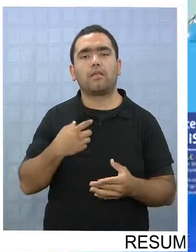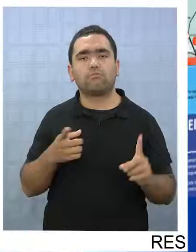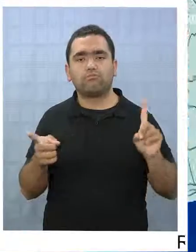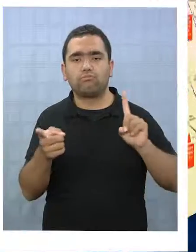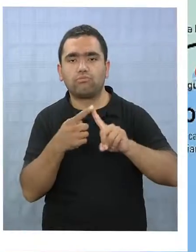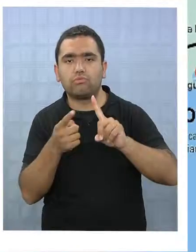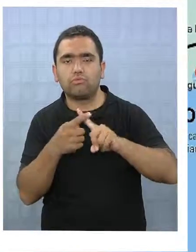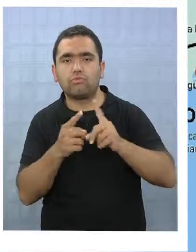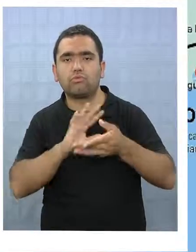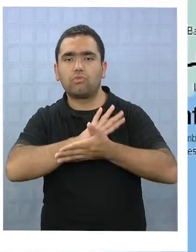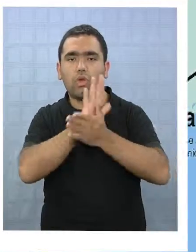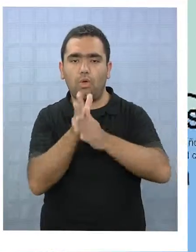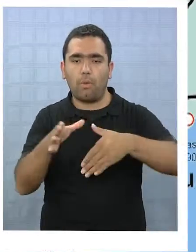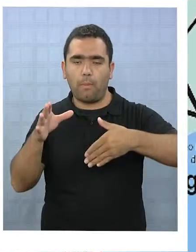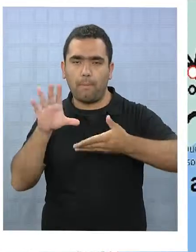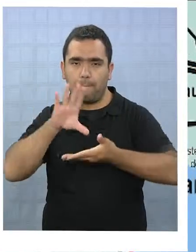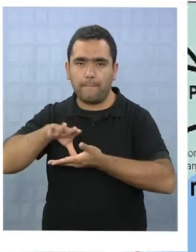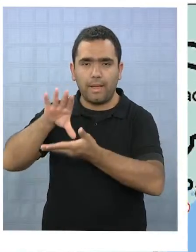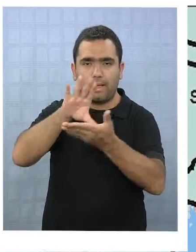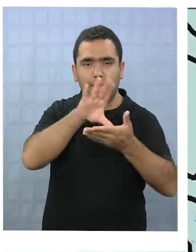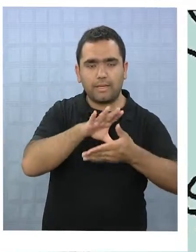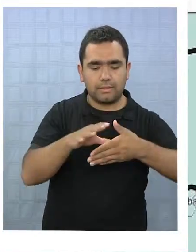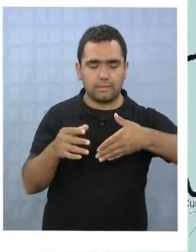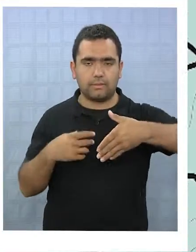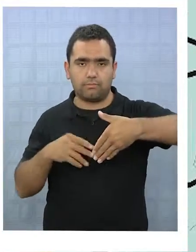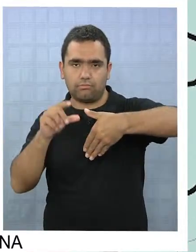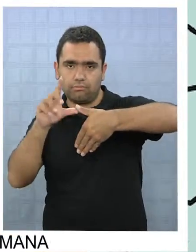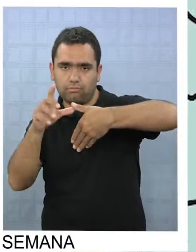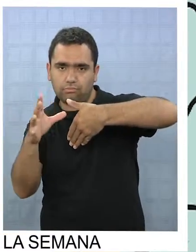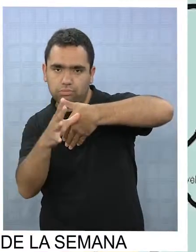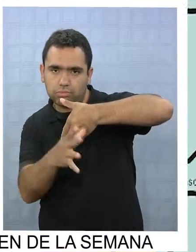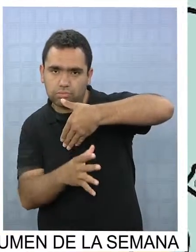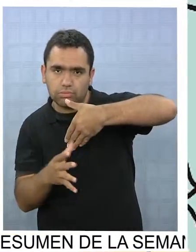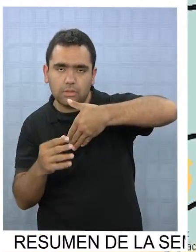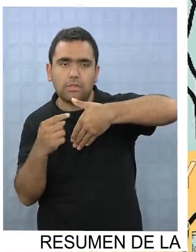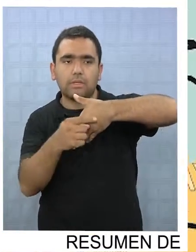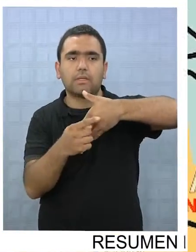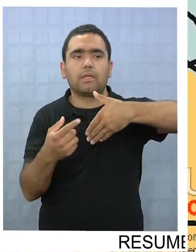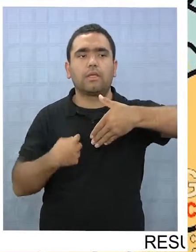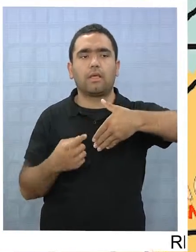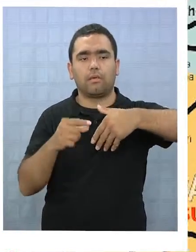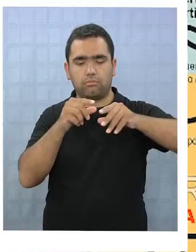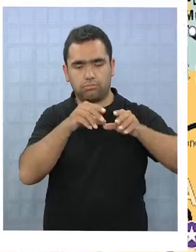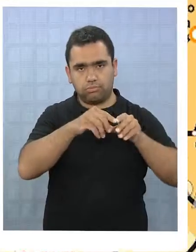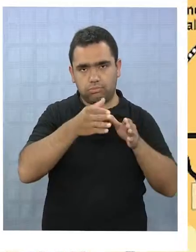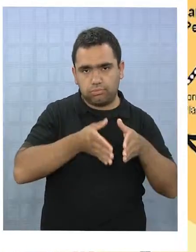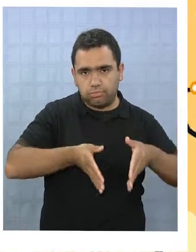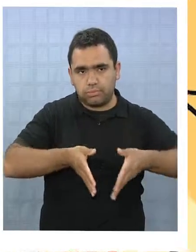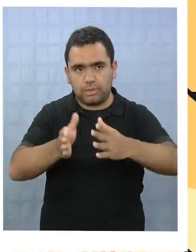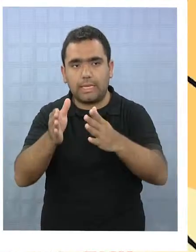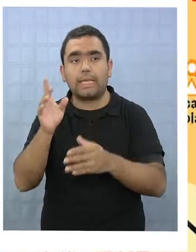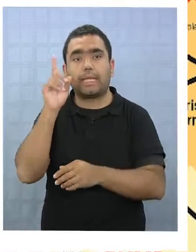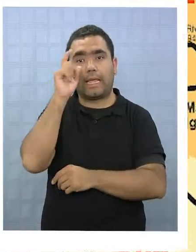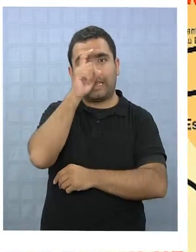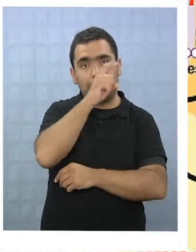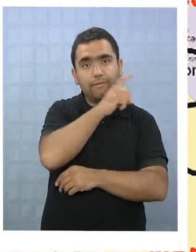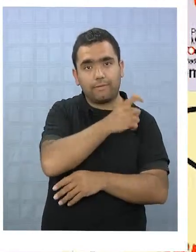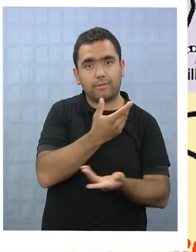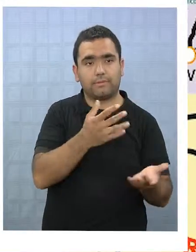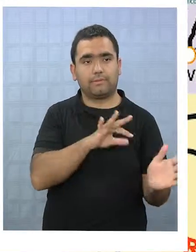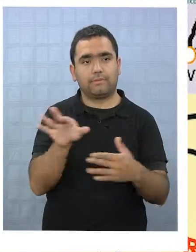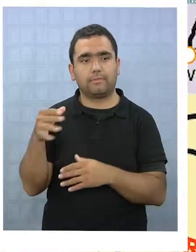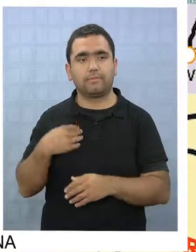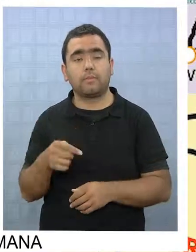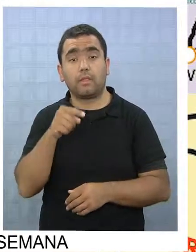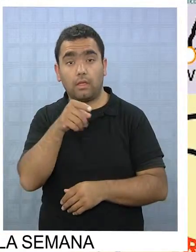el puerto de Iquique en Chile hasta el puerto de Santos en Brasil y que ha tenido muchas dificultades. Eso que ustedes ven,